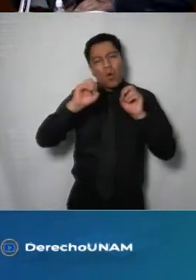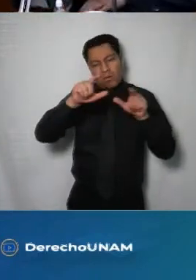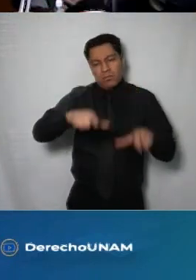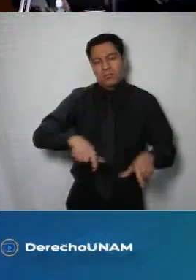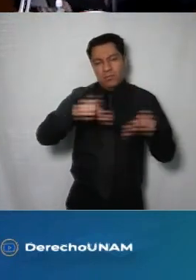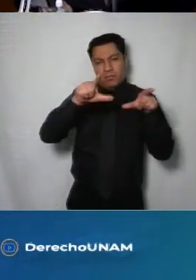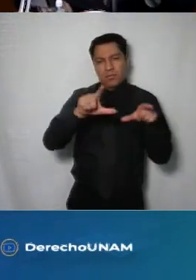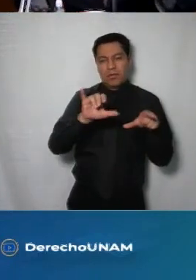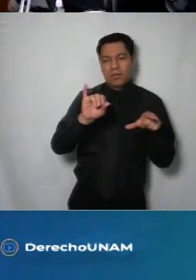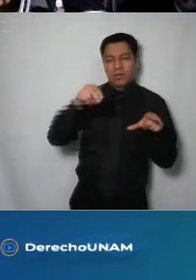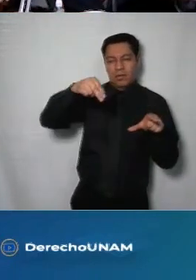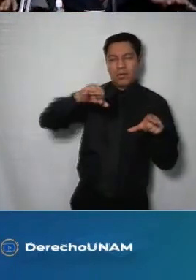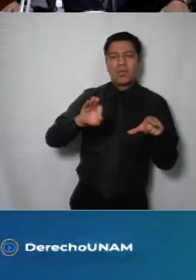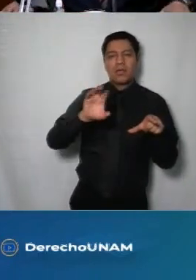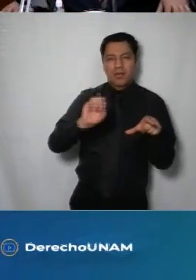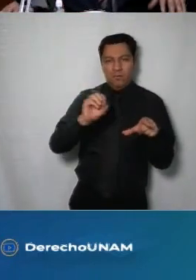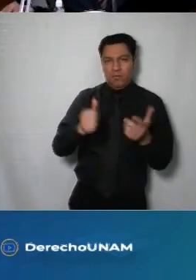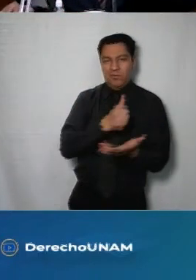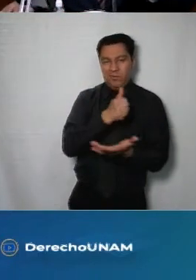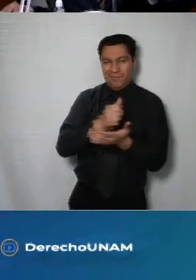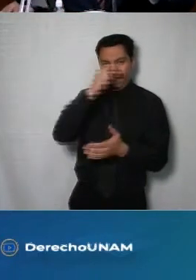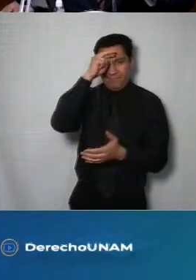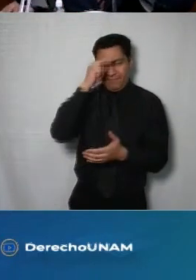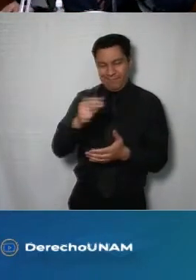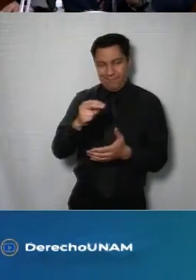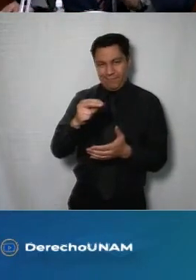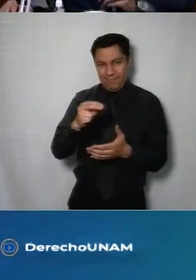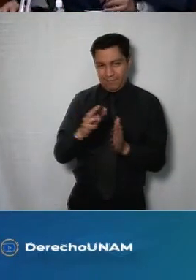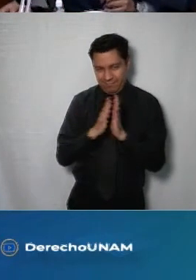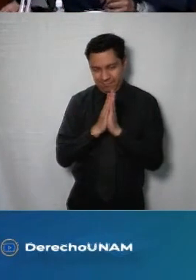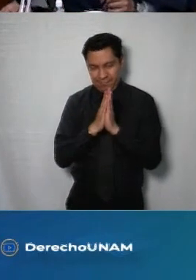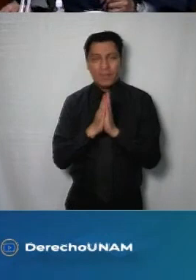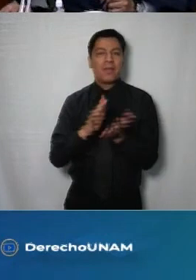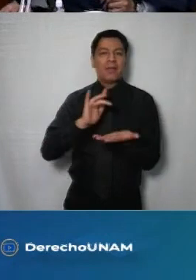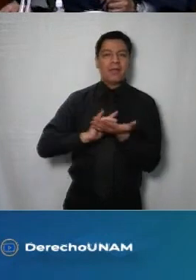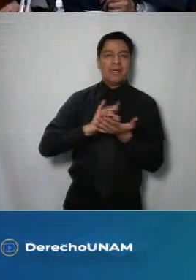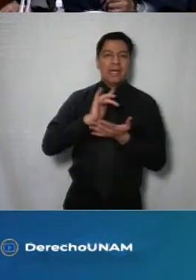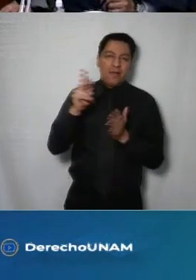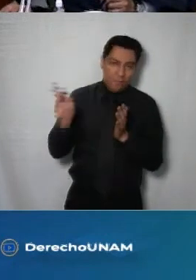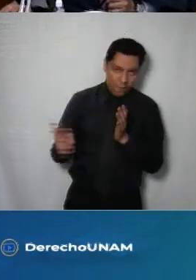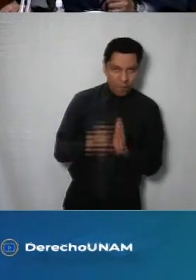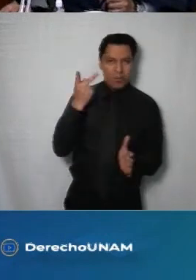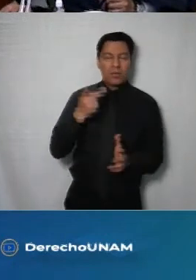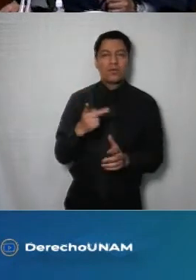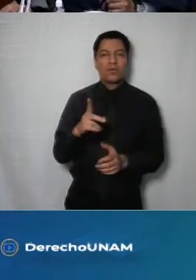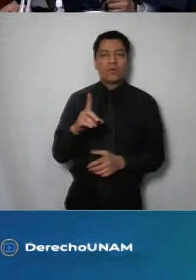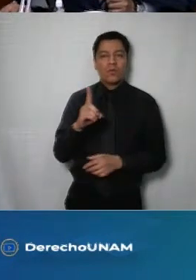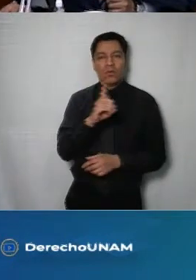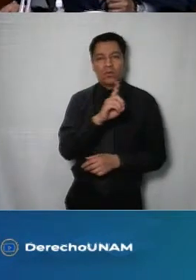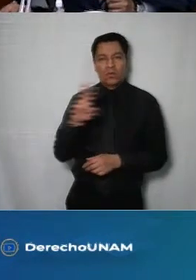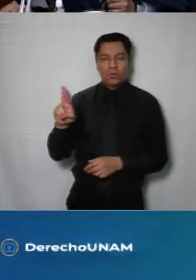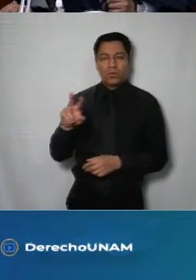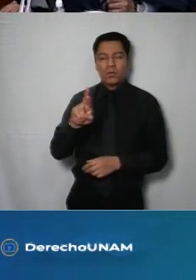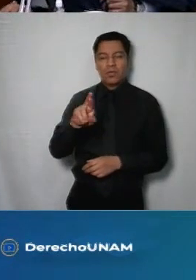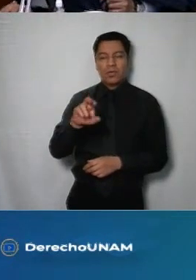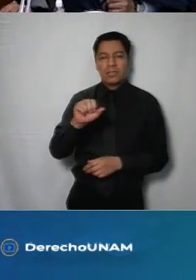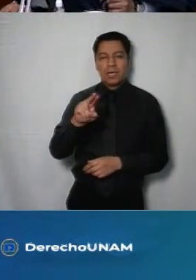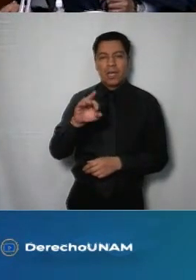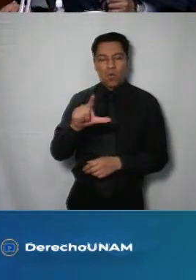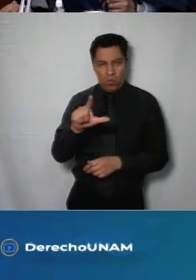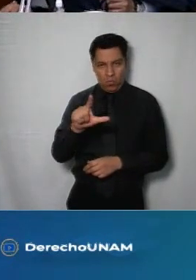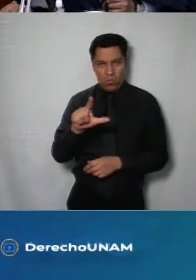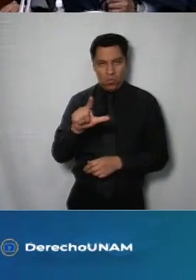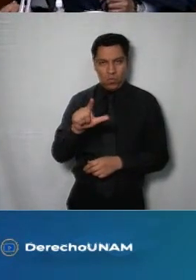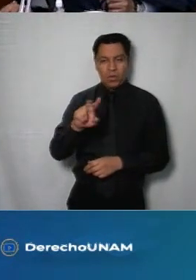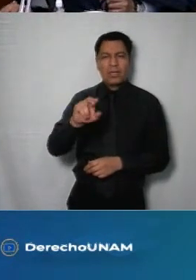México finalmente aprovecho este espacio para agradecer una vez más al doctor Raúl Contreras Gustamante querido director